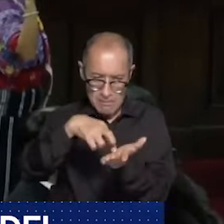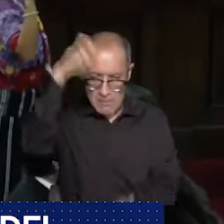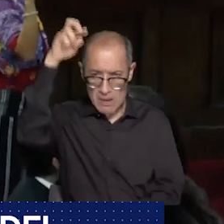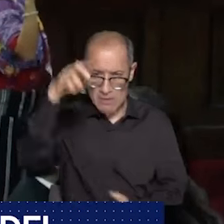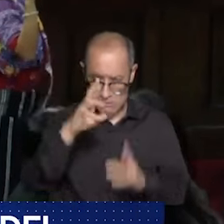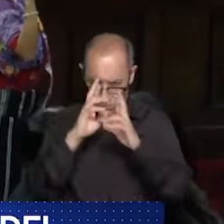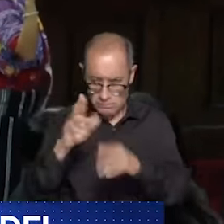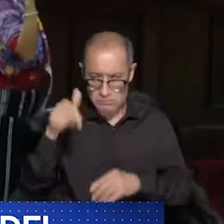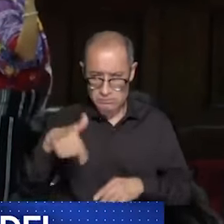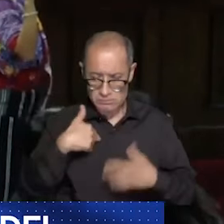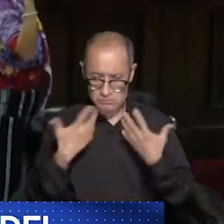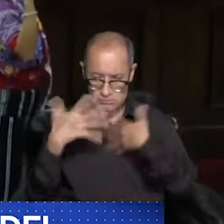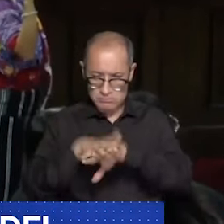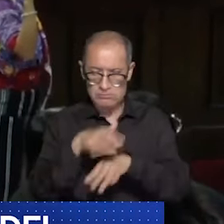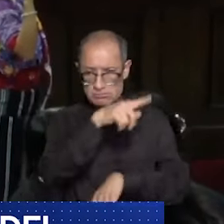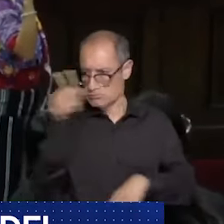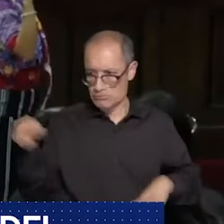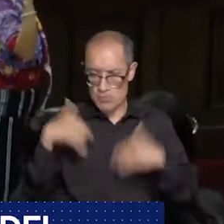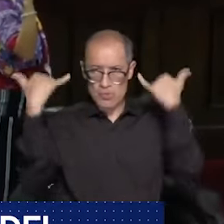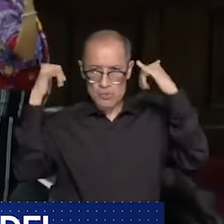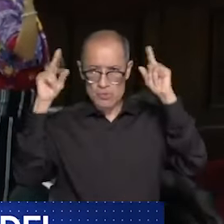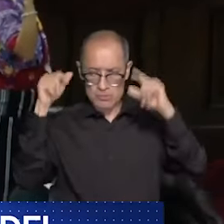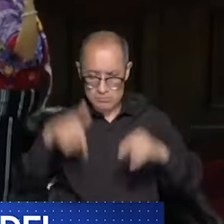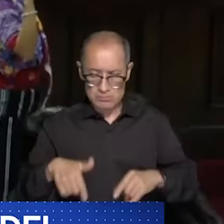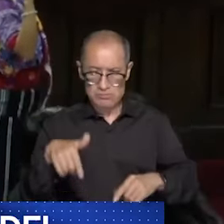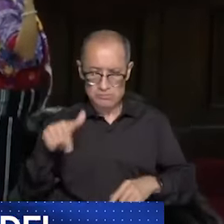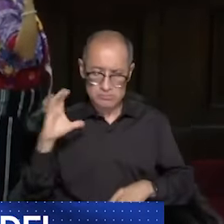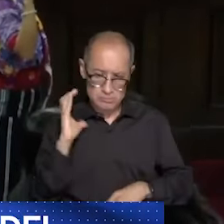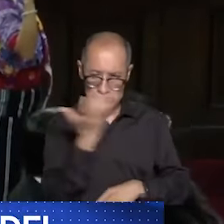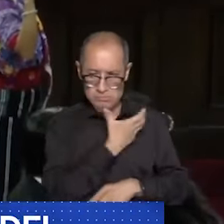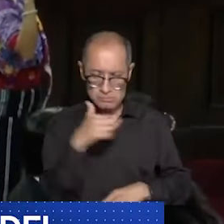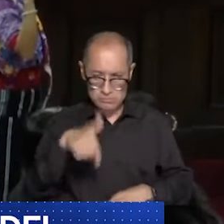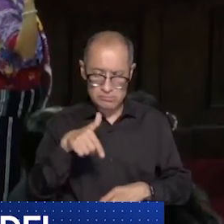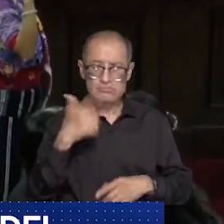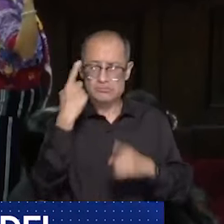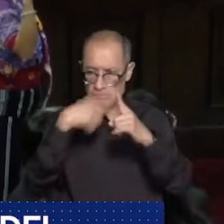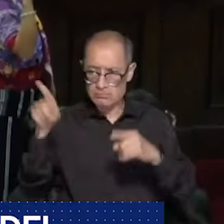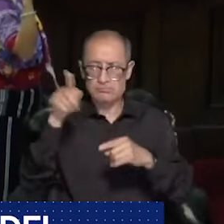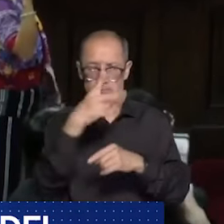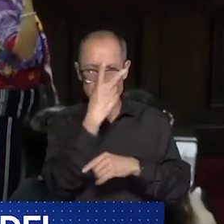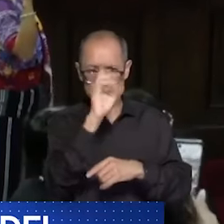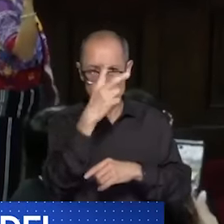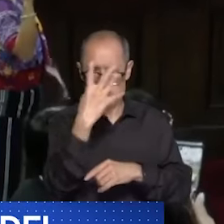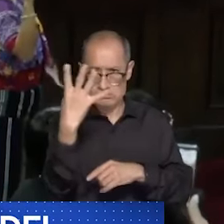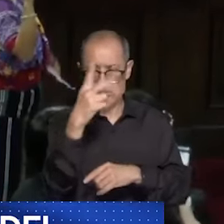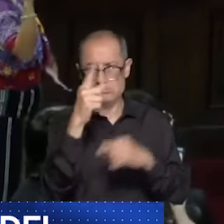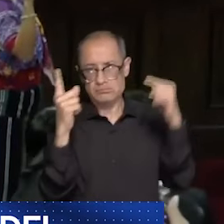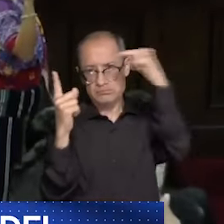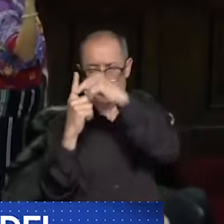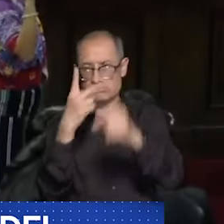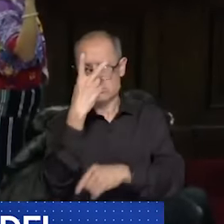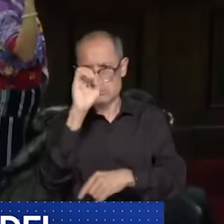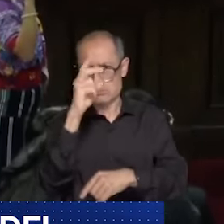integrantes de la Junta Directiva del Congreso de la República para el periodo 2024-2025,